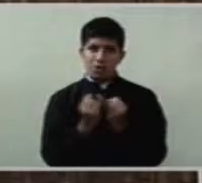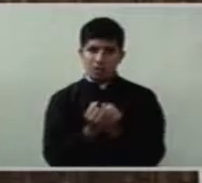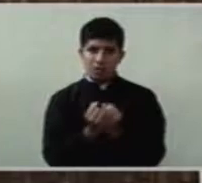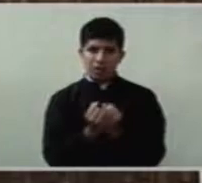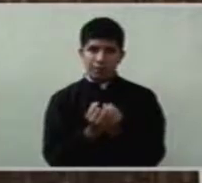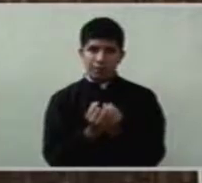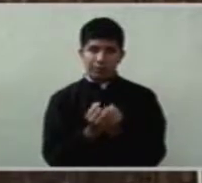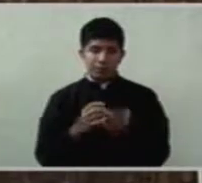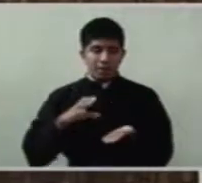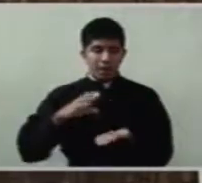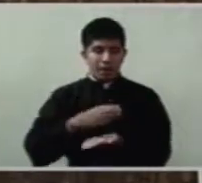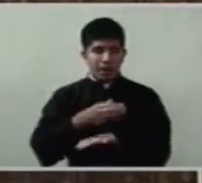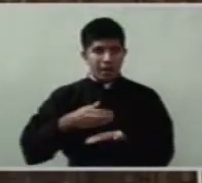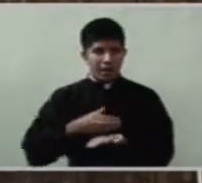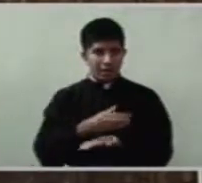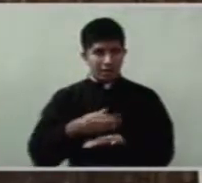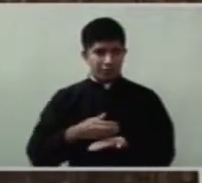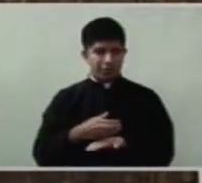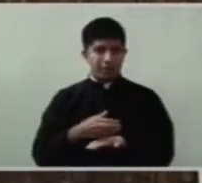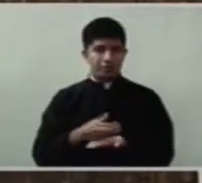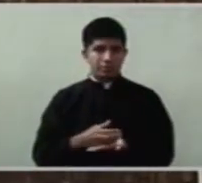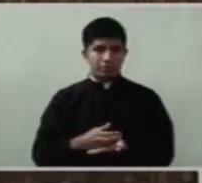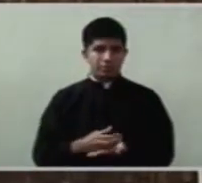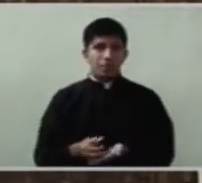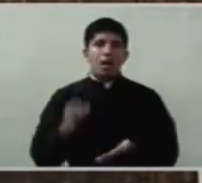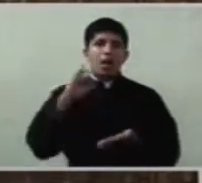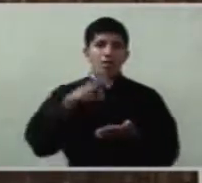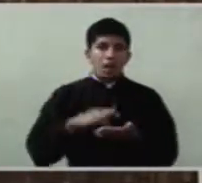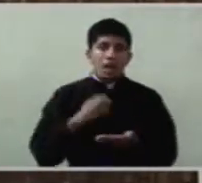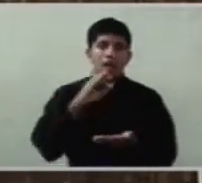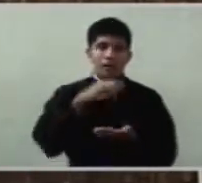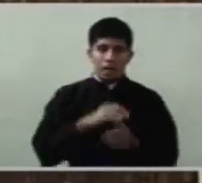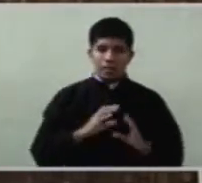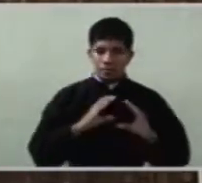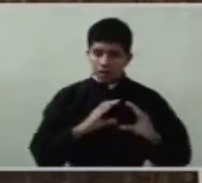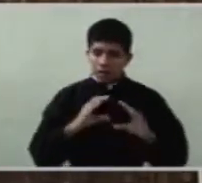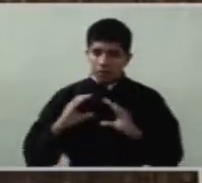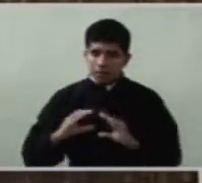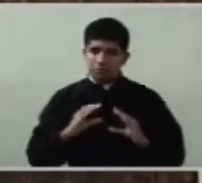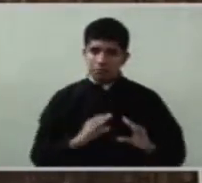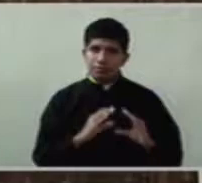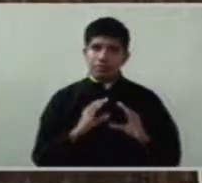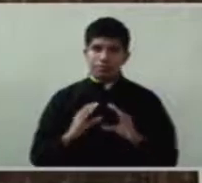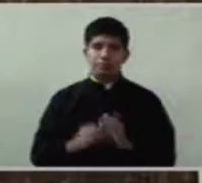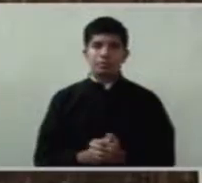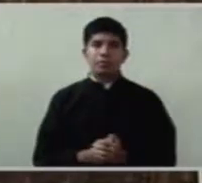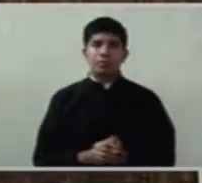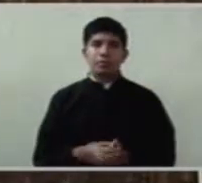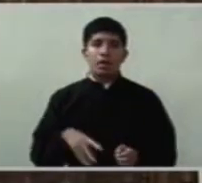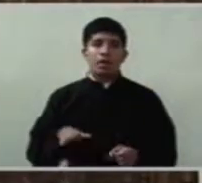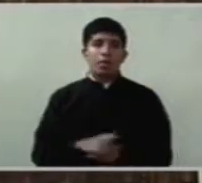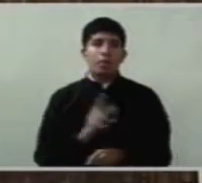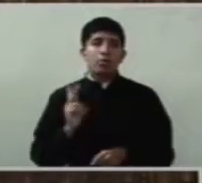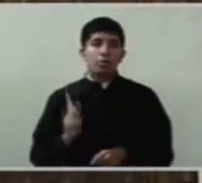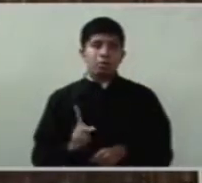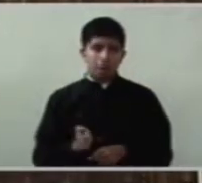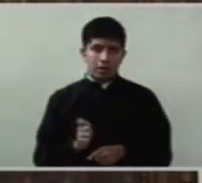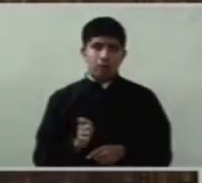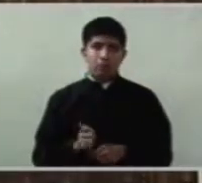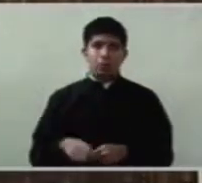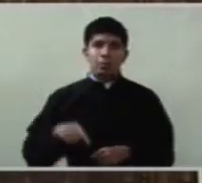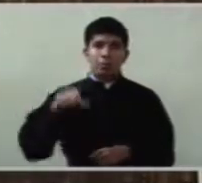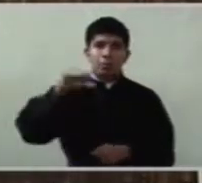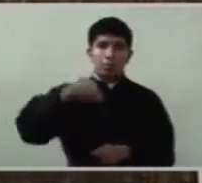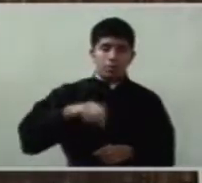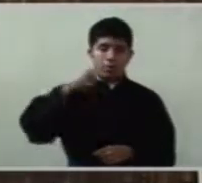cultivo muy delicado. Por eso, hoy el Señor nos quiso